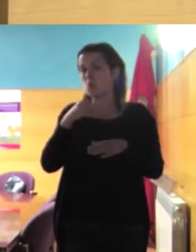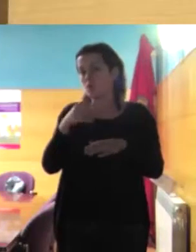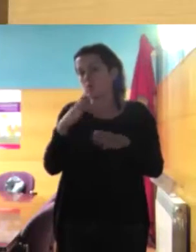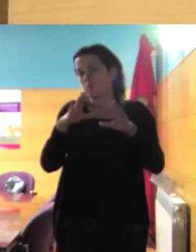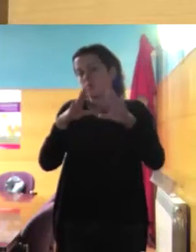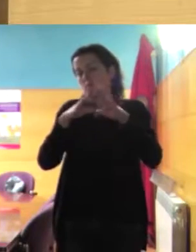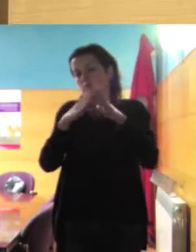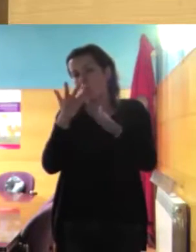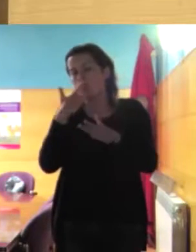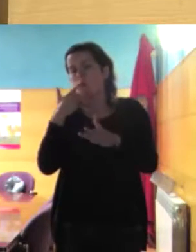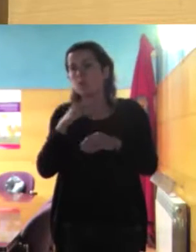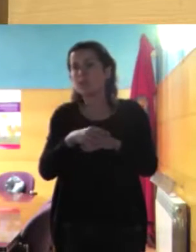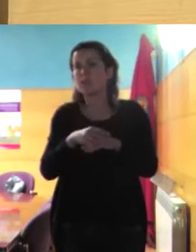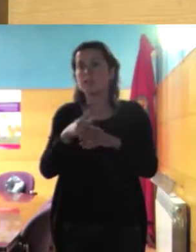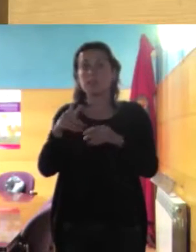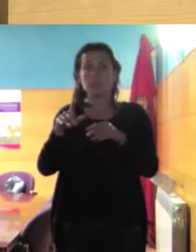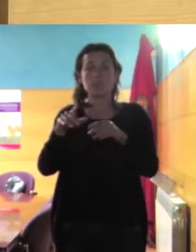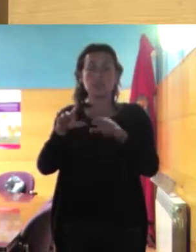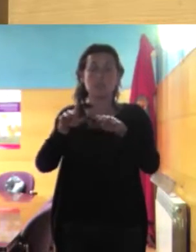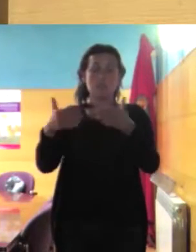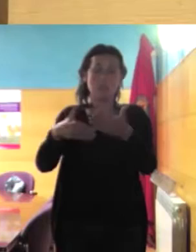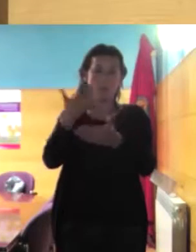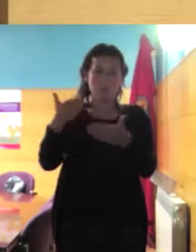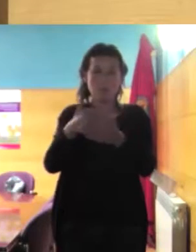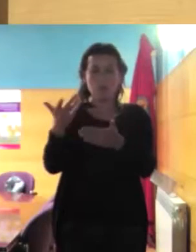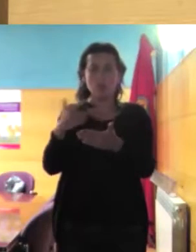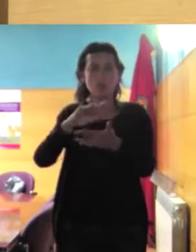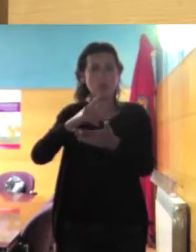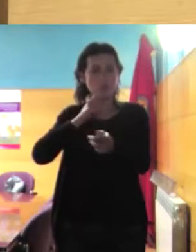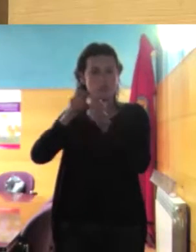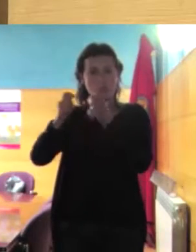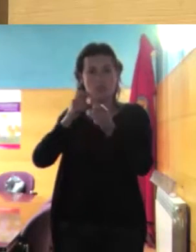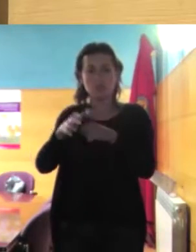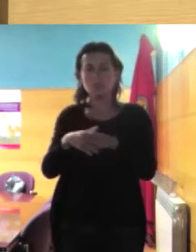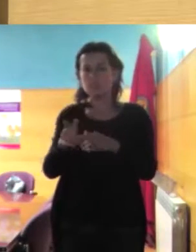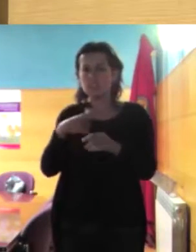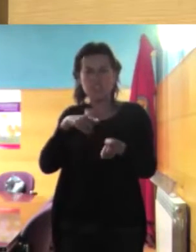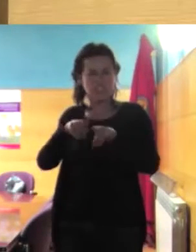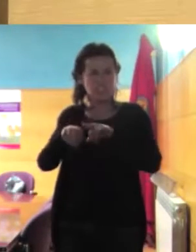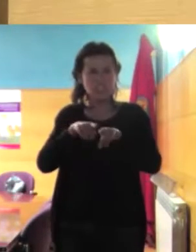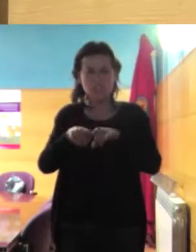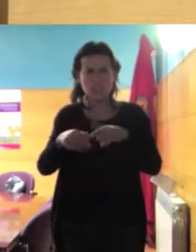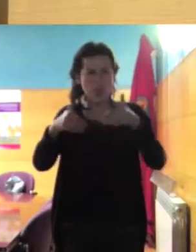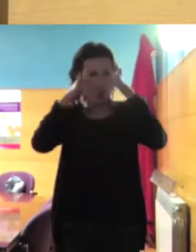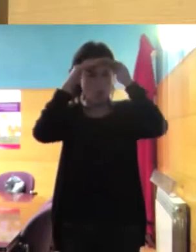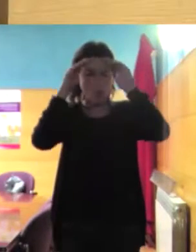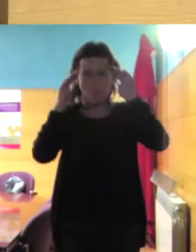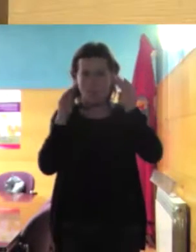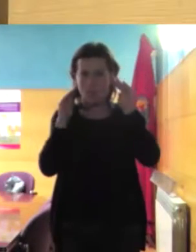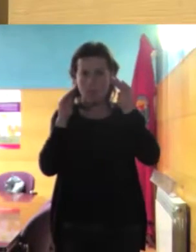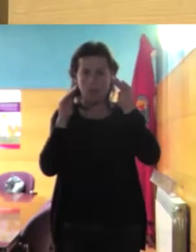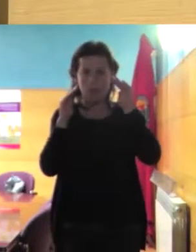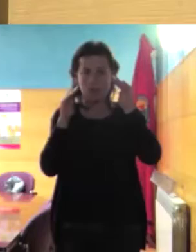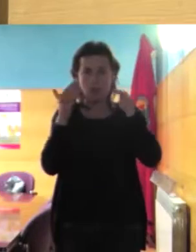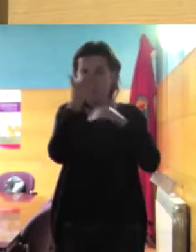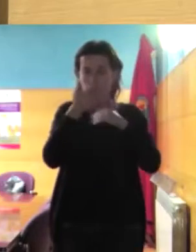día en una entrevista en el mundo con una crítica cero a que se tolerara que las niñas llegaran dentro de los colegios pues si no lo